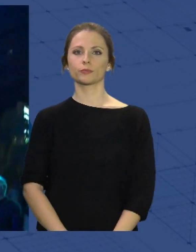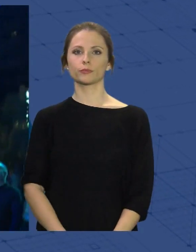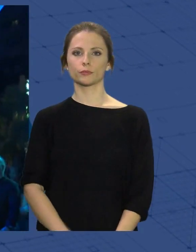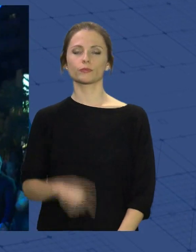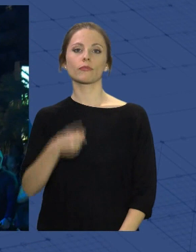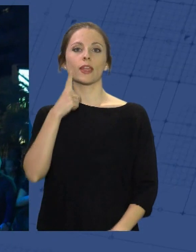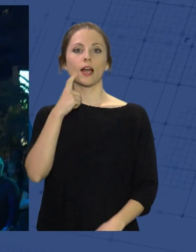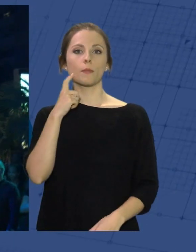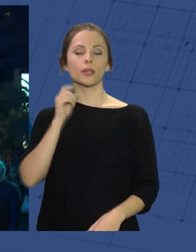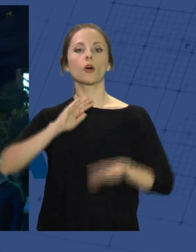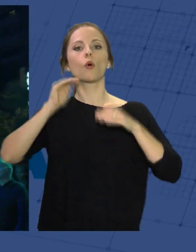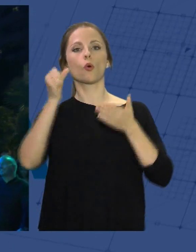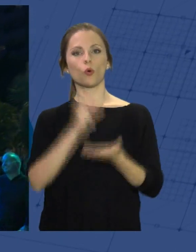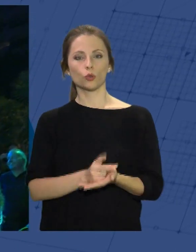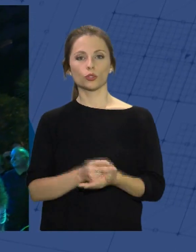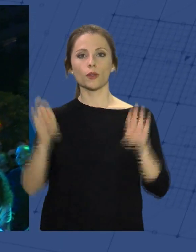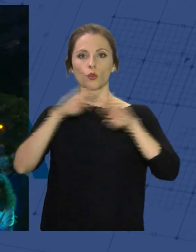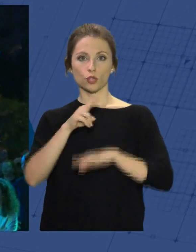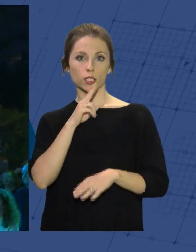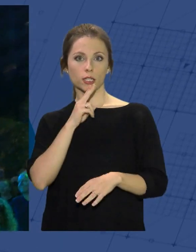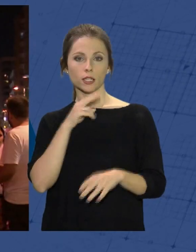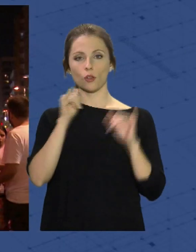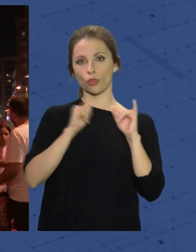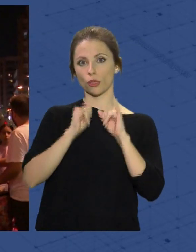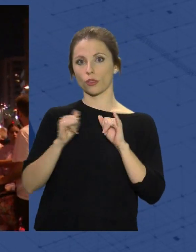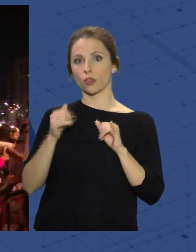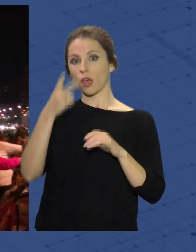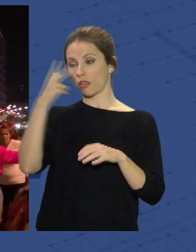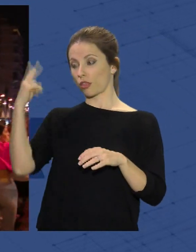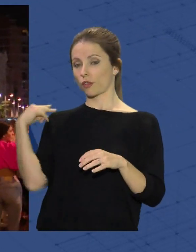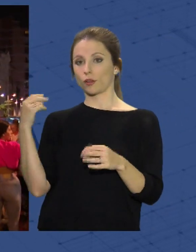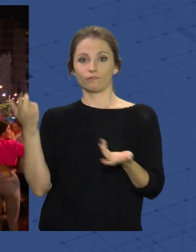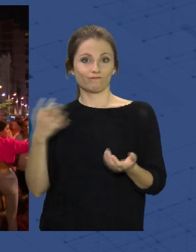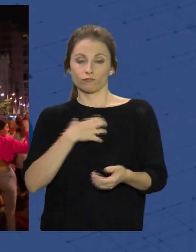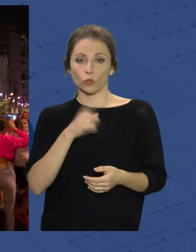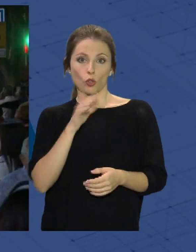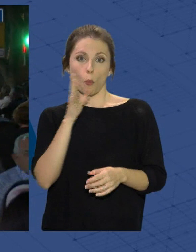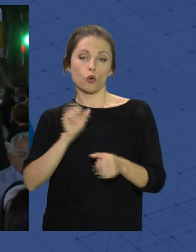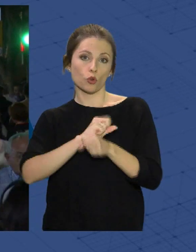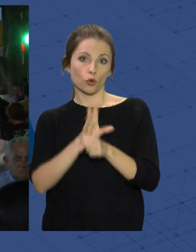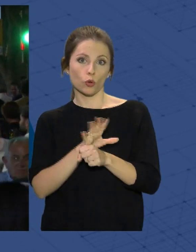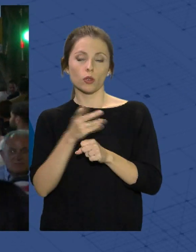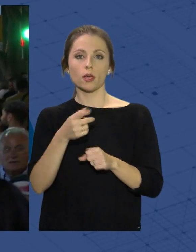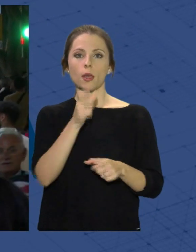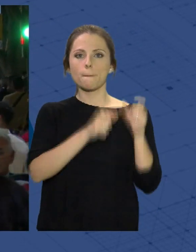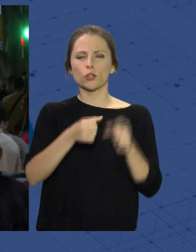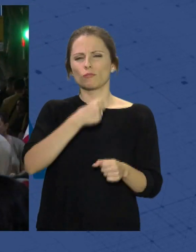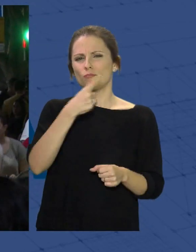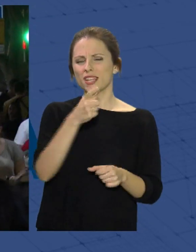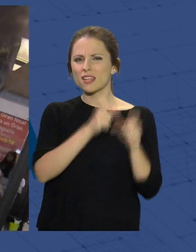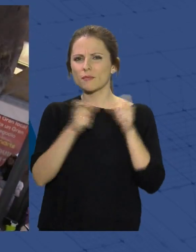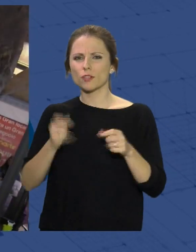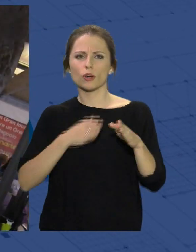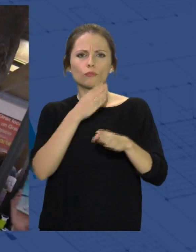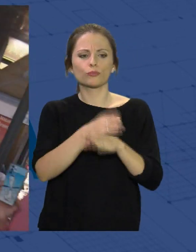Almería ha vuelto a disfrutar de la noche en negro después de dos años sin celebrarse por la pandemia del COVID-19. Miles de personas han echado a la calle para pasar una jornada